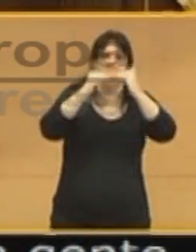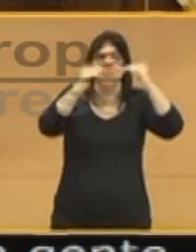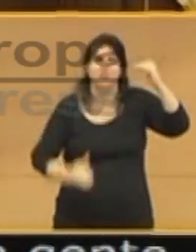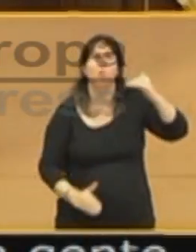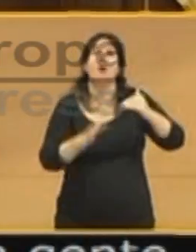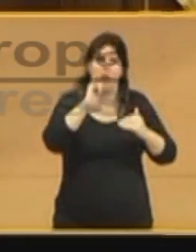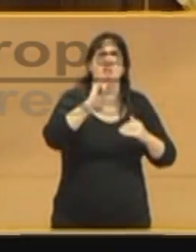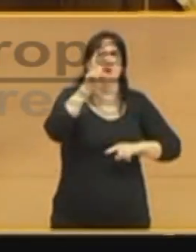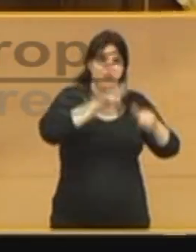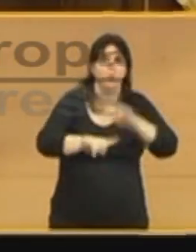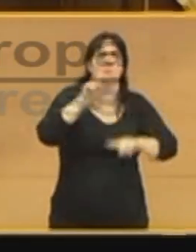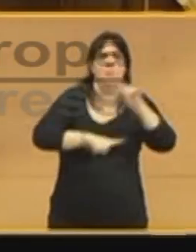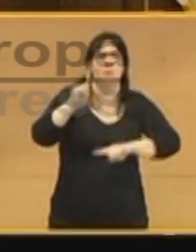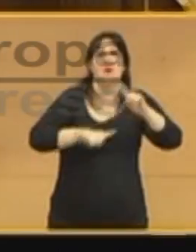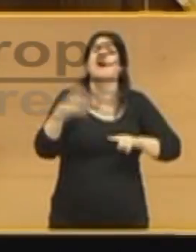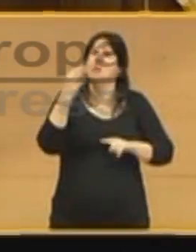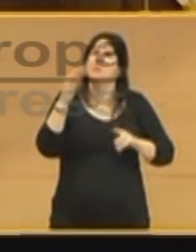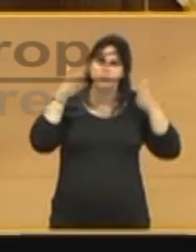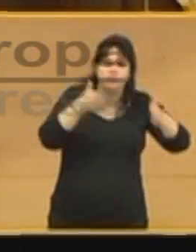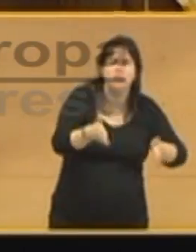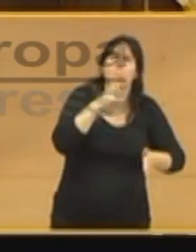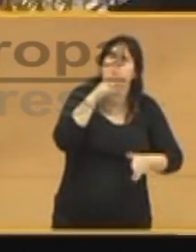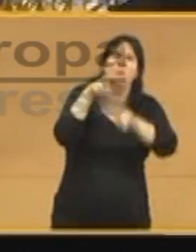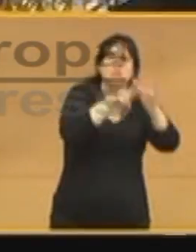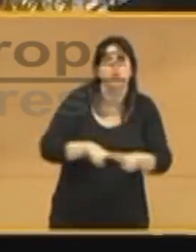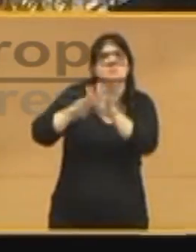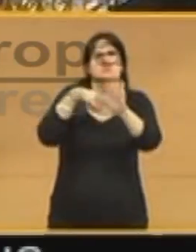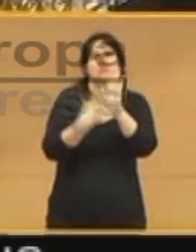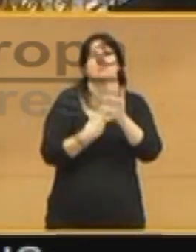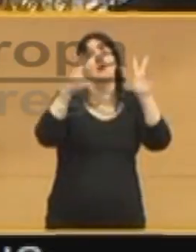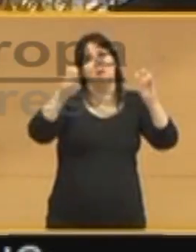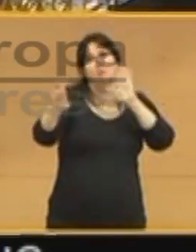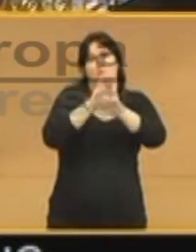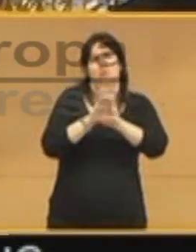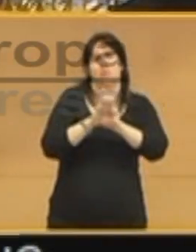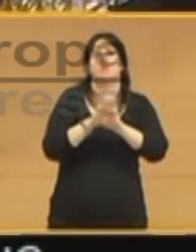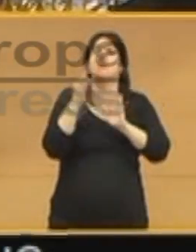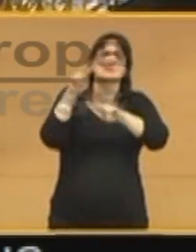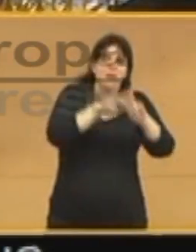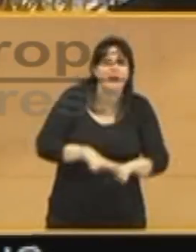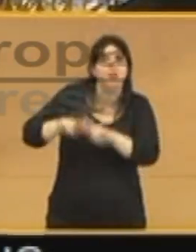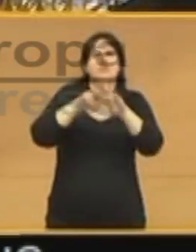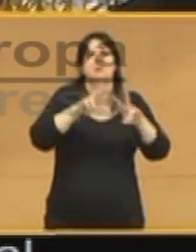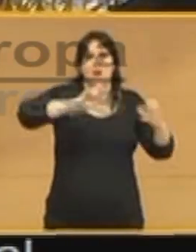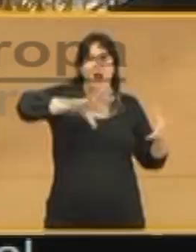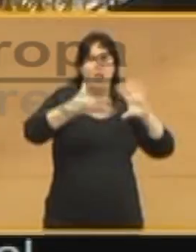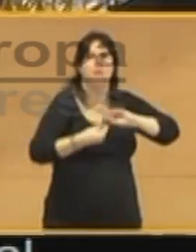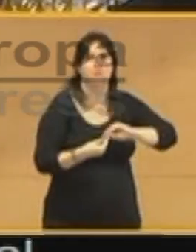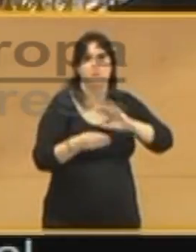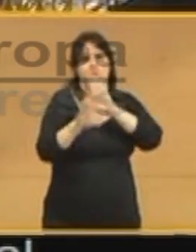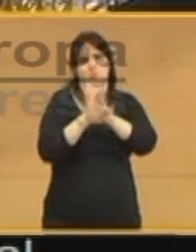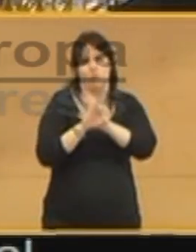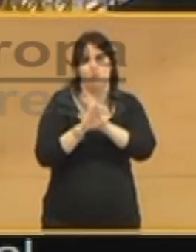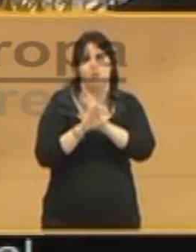eso hay que hacer una revisión total del elemento constitutivo. Hay que hacer una revisión de la adaptación constitucional. Hay que